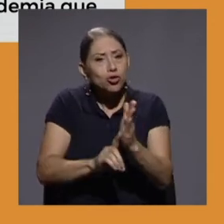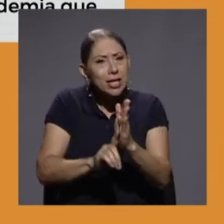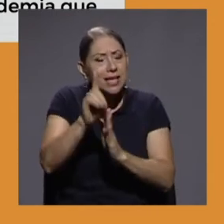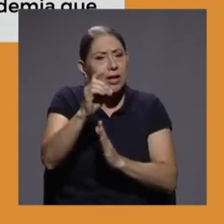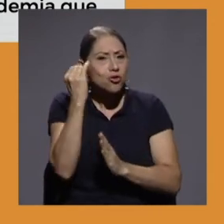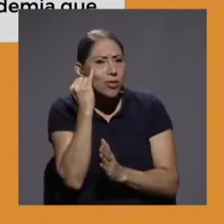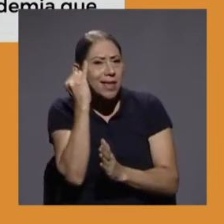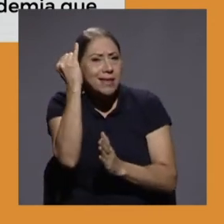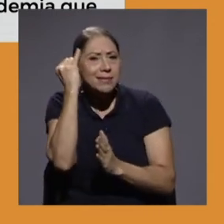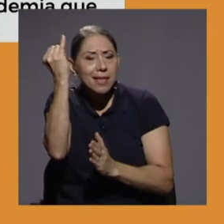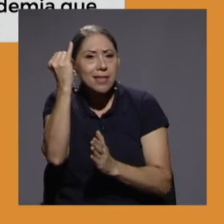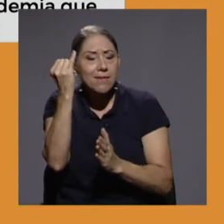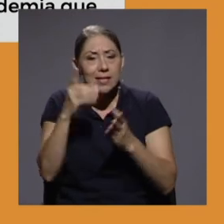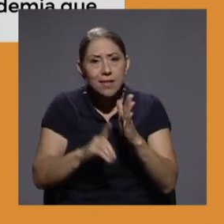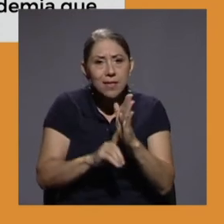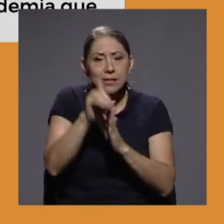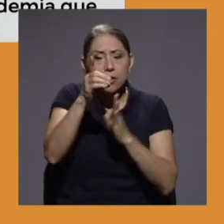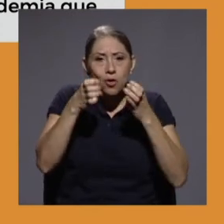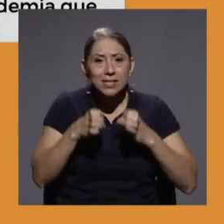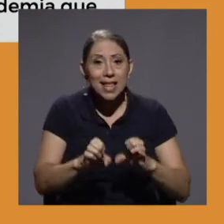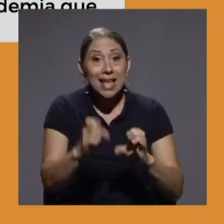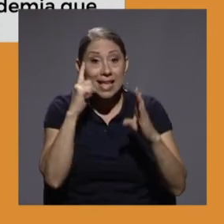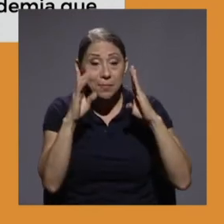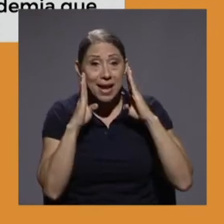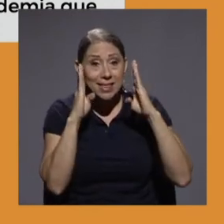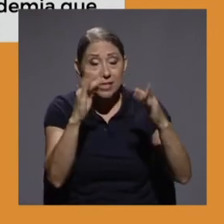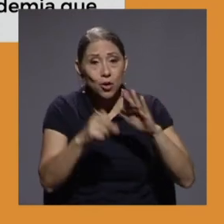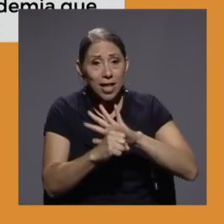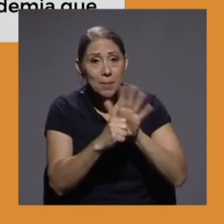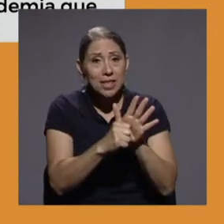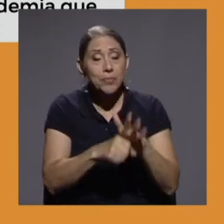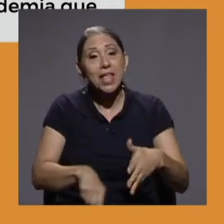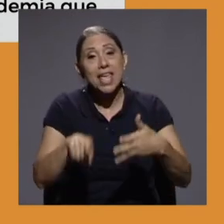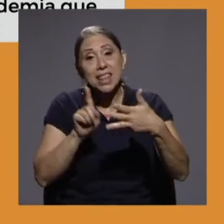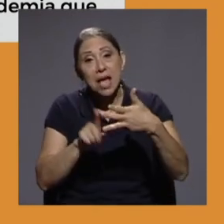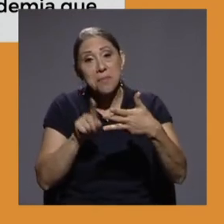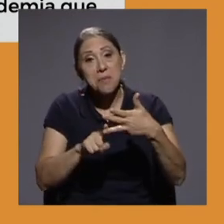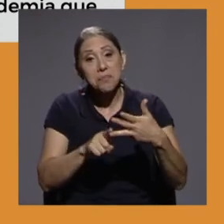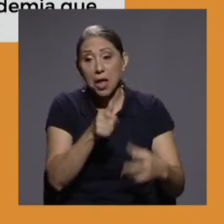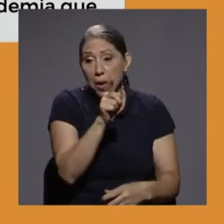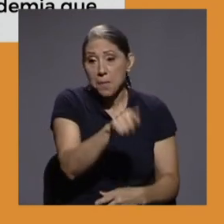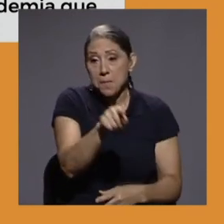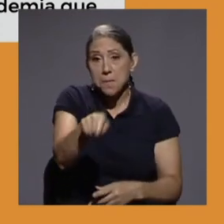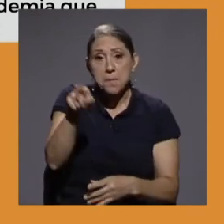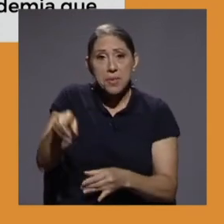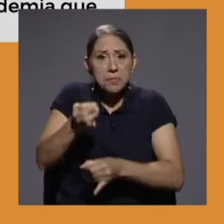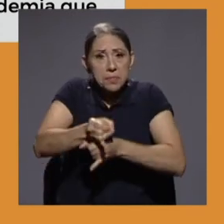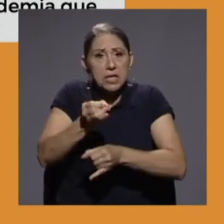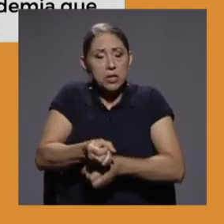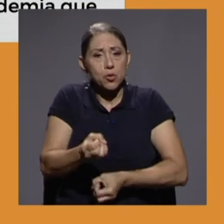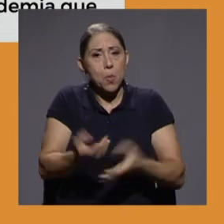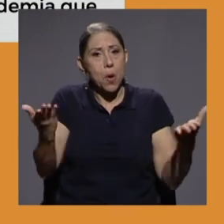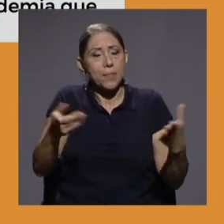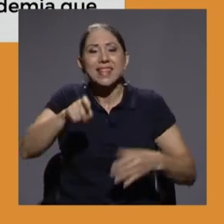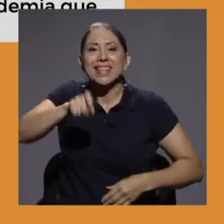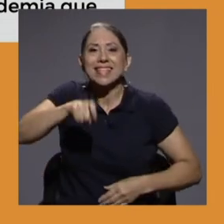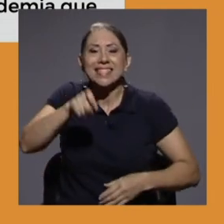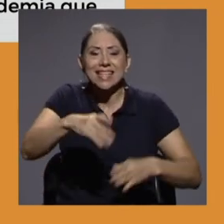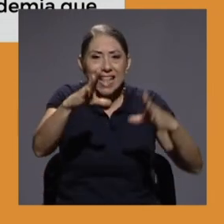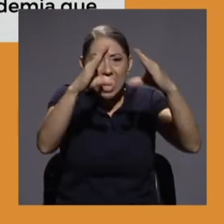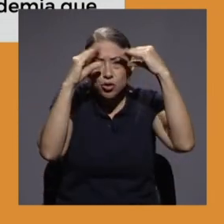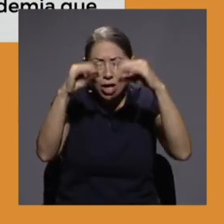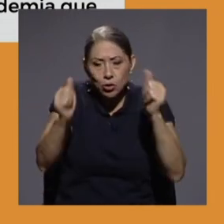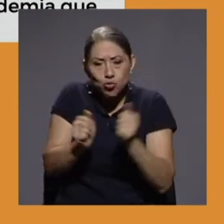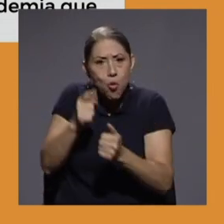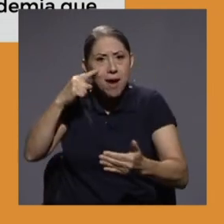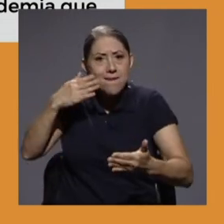estrategias para la atención de la pandemia. Y también tenemos la misma institucionalidad pública que requiere estos datos para, con base en evidencia,